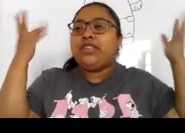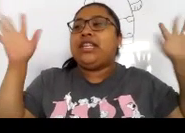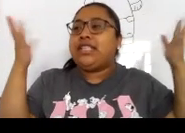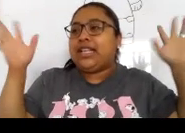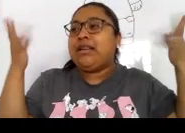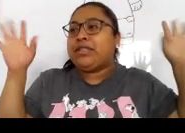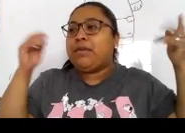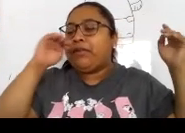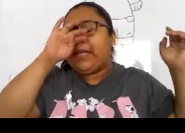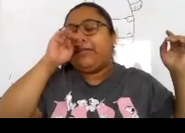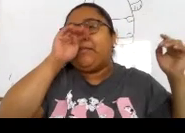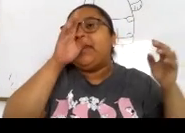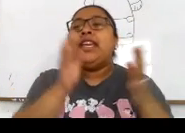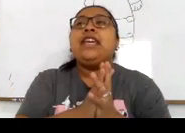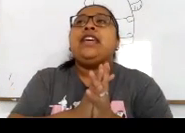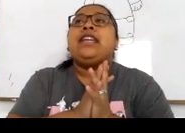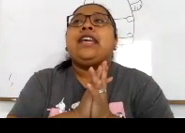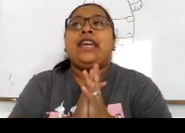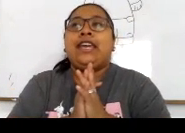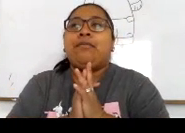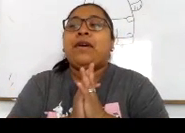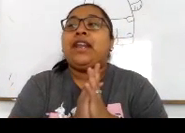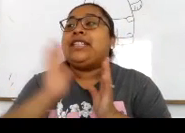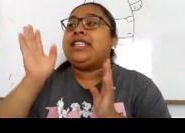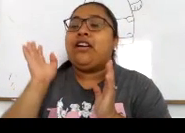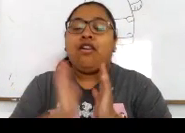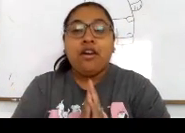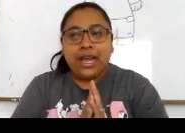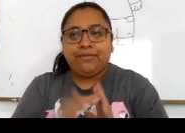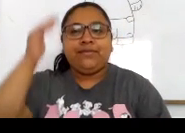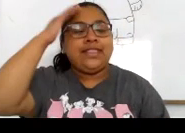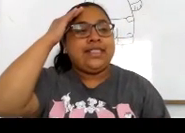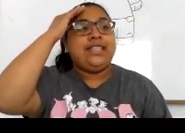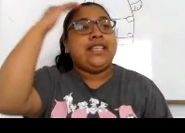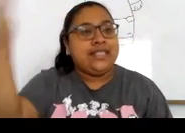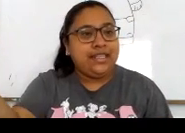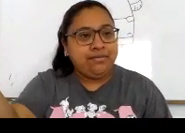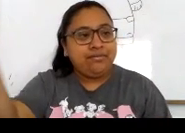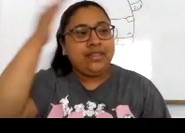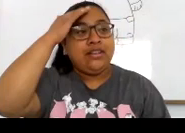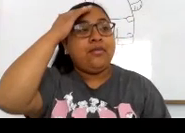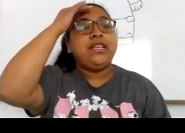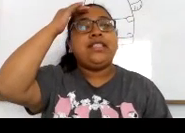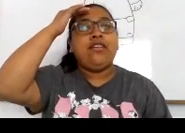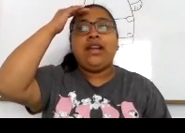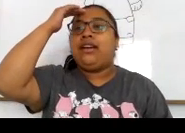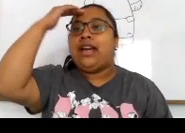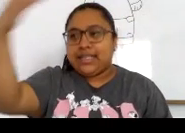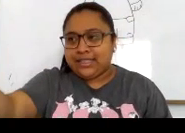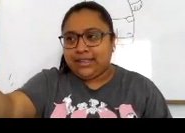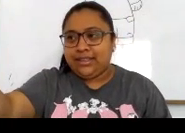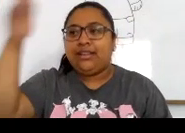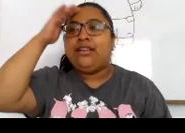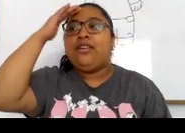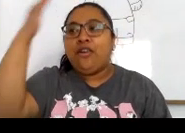hacemos esto, quiere decir que les vamos aplaudiendo. Eh, para decir hola, es así. ¿Cómo se dice hola?